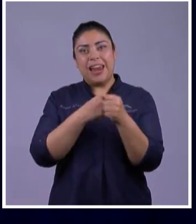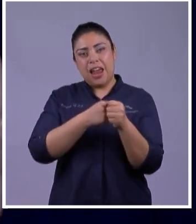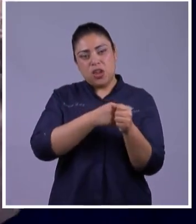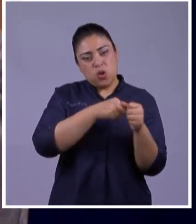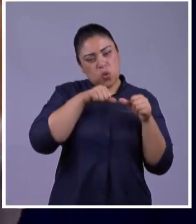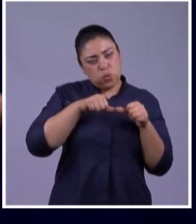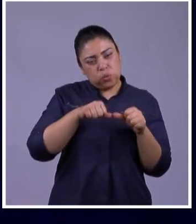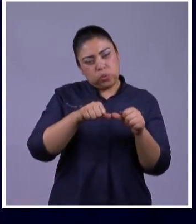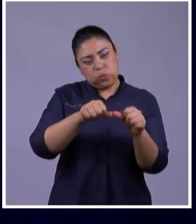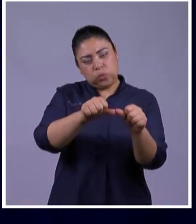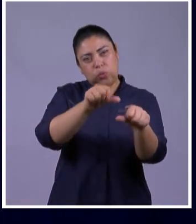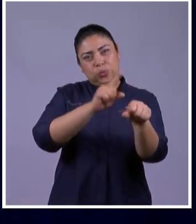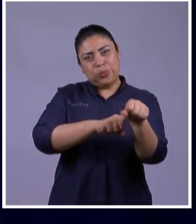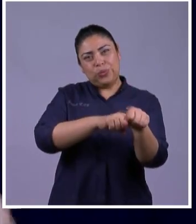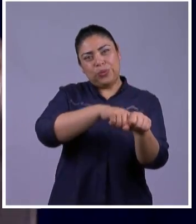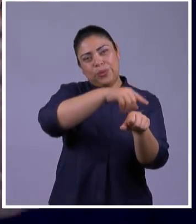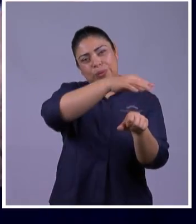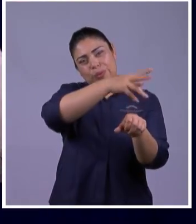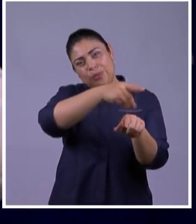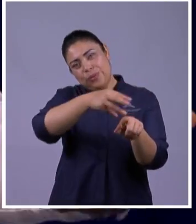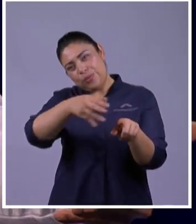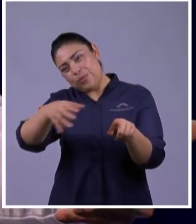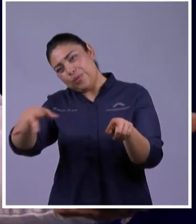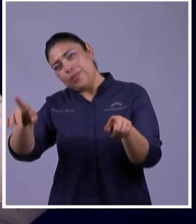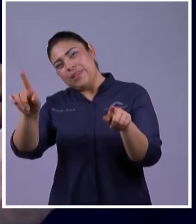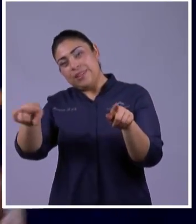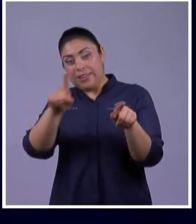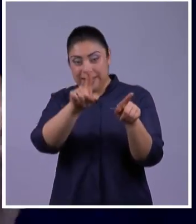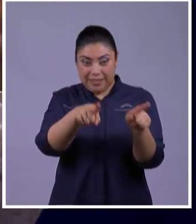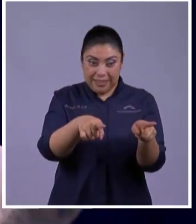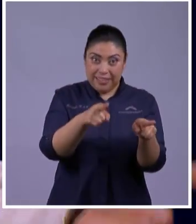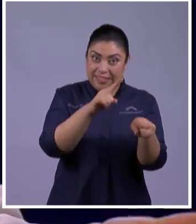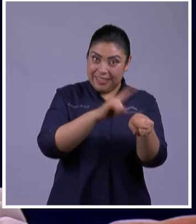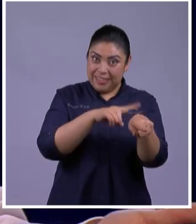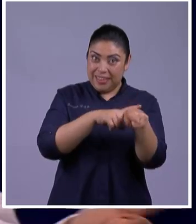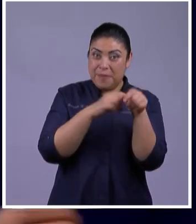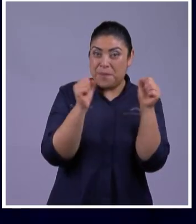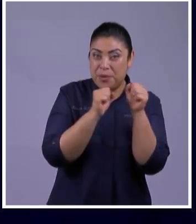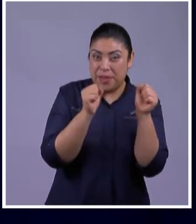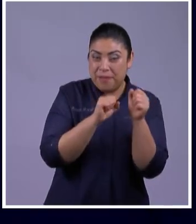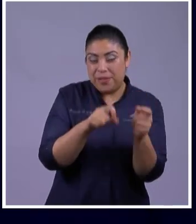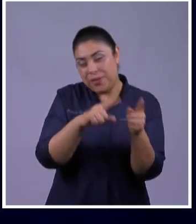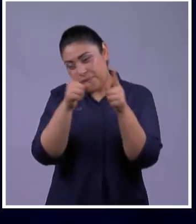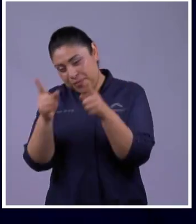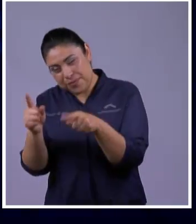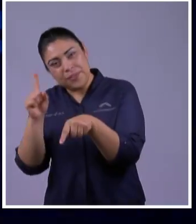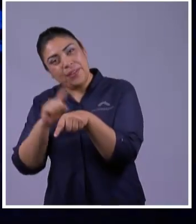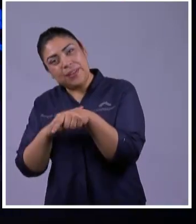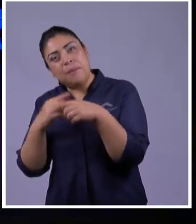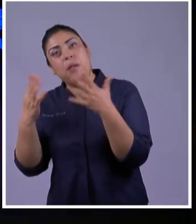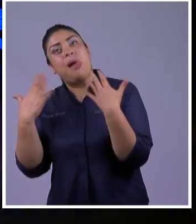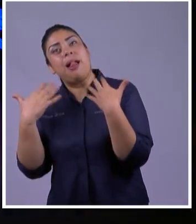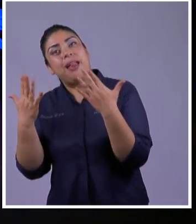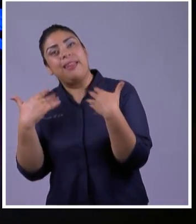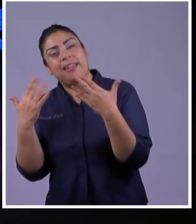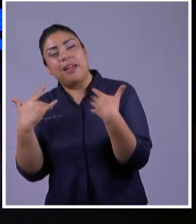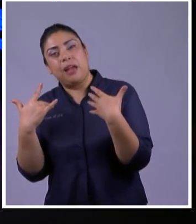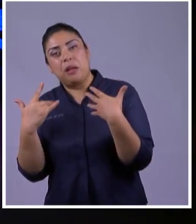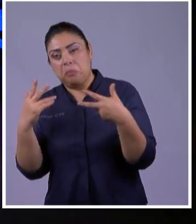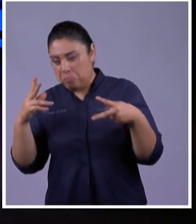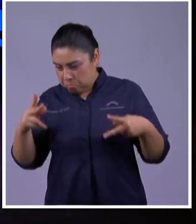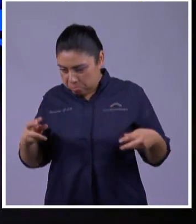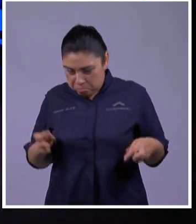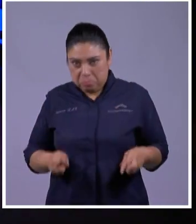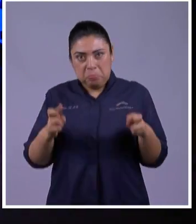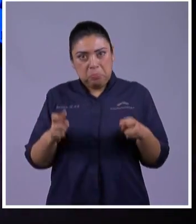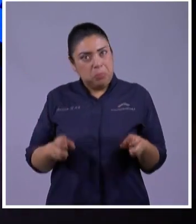preparó al ser humano para que sea capaz de adaptarse se adapta al frío se adapta al calor se adapta al tiempo de